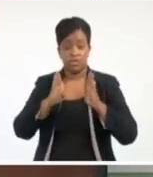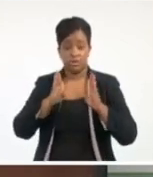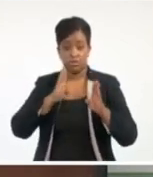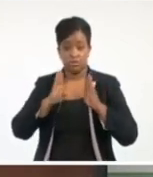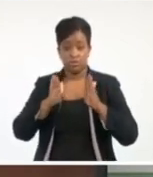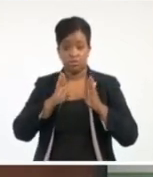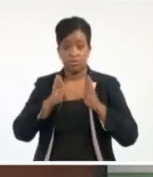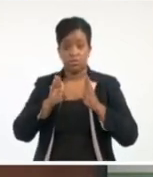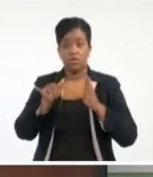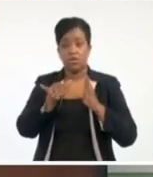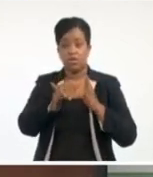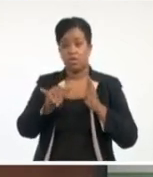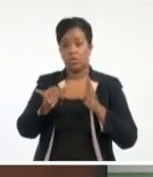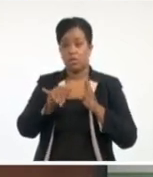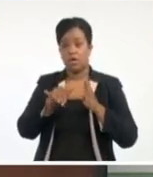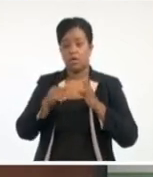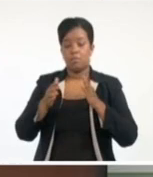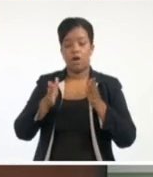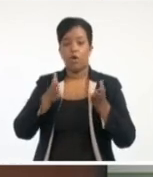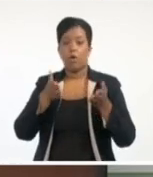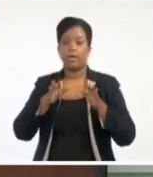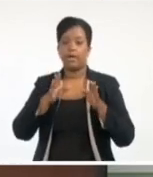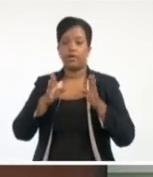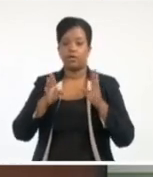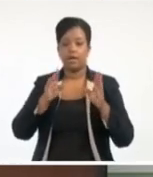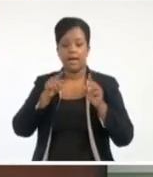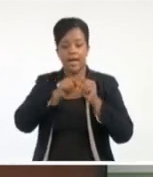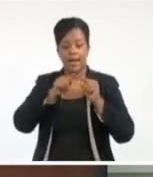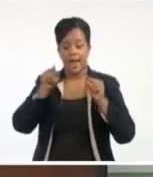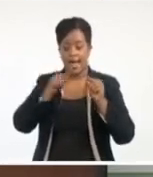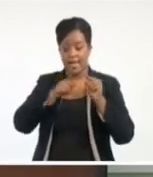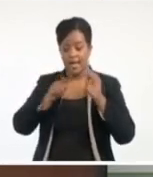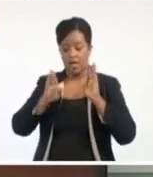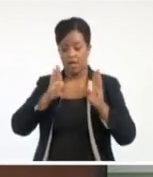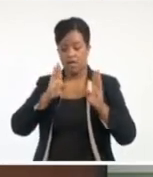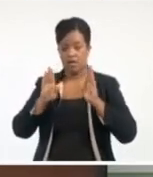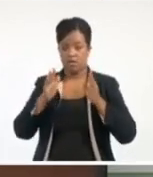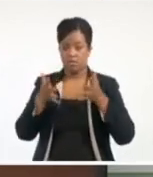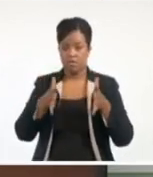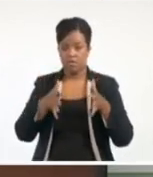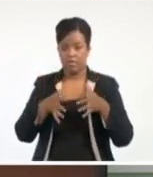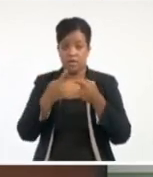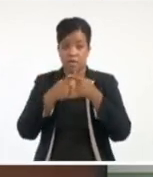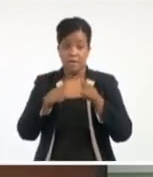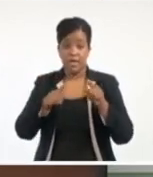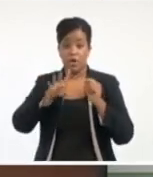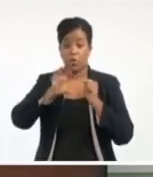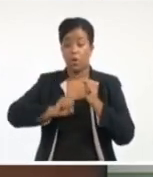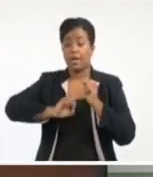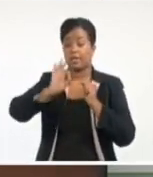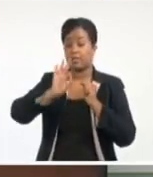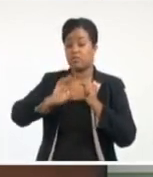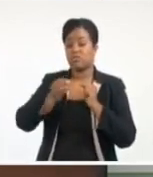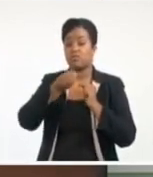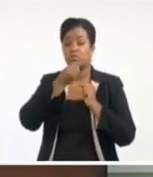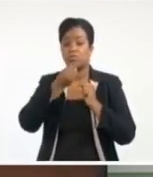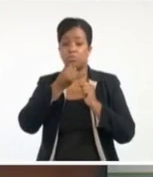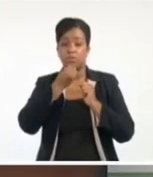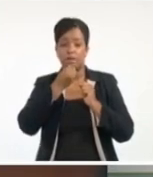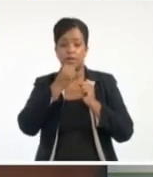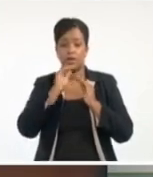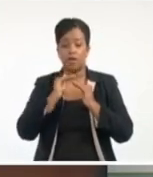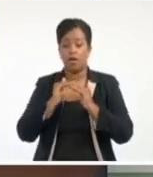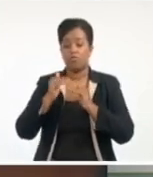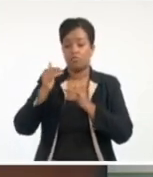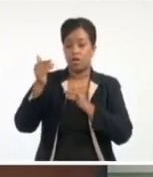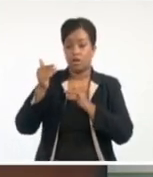entre esta raya y esta raya, aquí. Pero hay un 40% de posibilidad de que esté fuera. Claro,